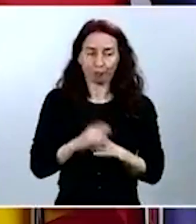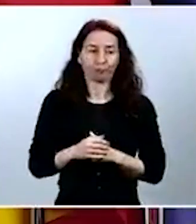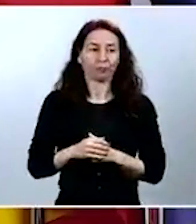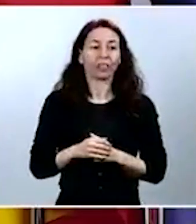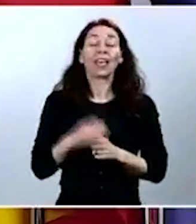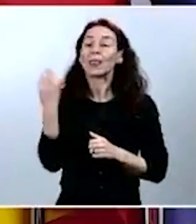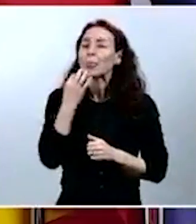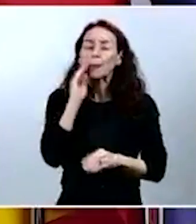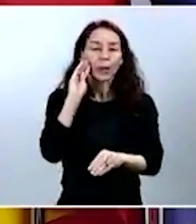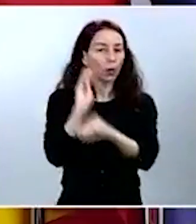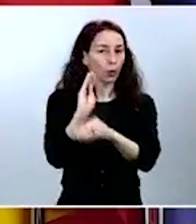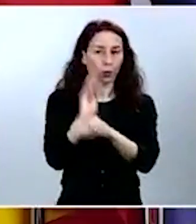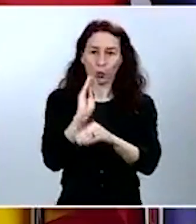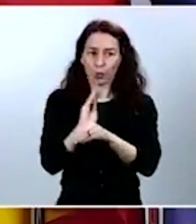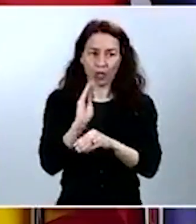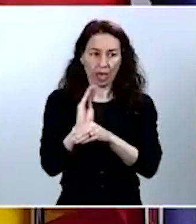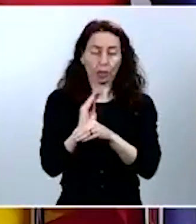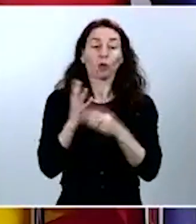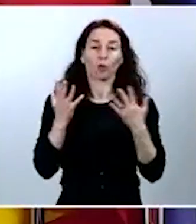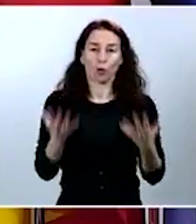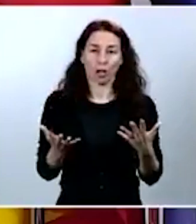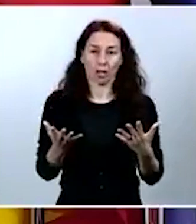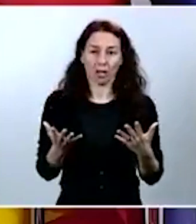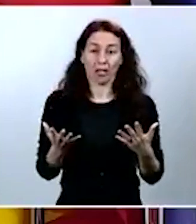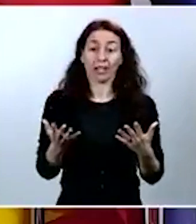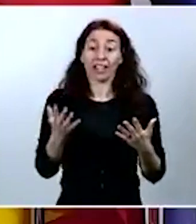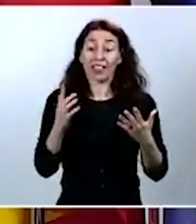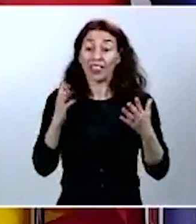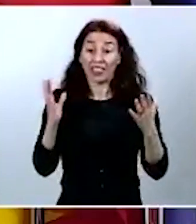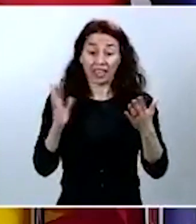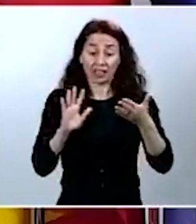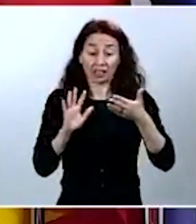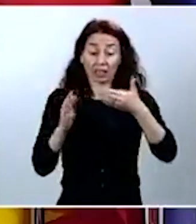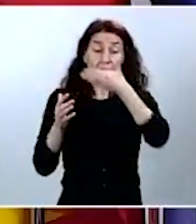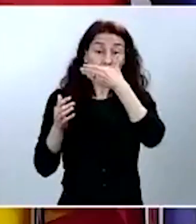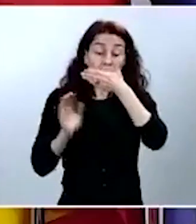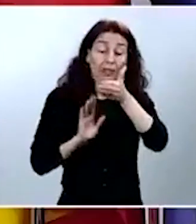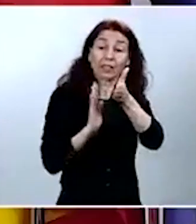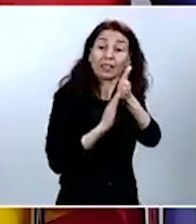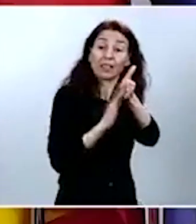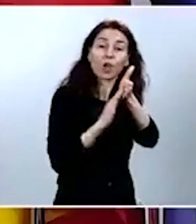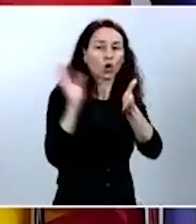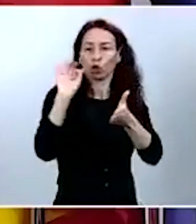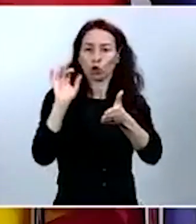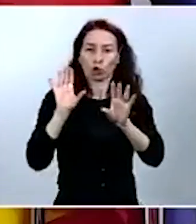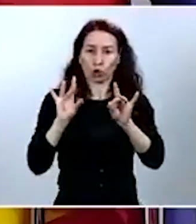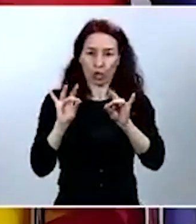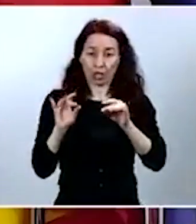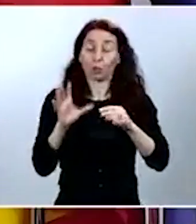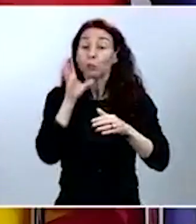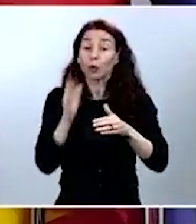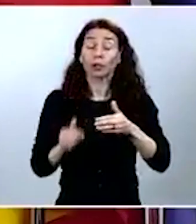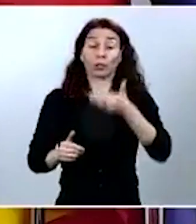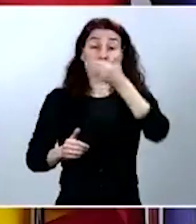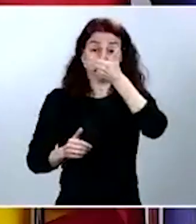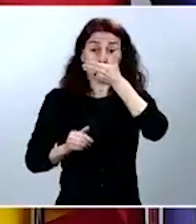de no tocarla por dentro. Porque cuando la tocas por dentro, que es donde está el virus, es cuando